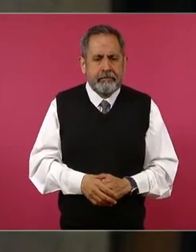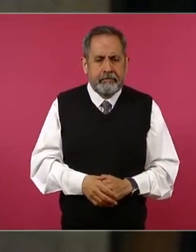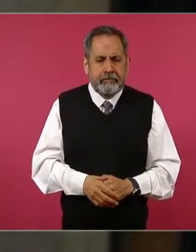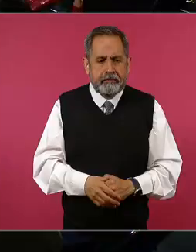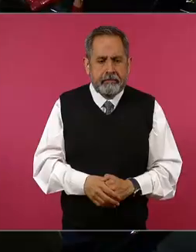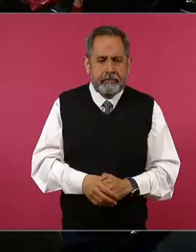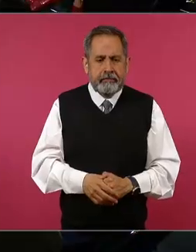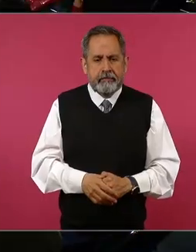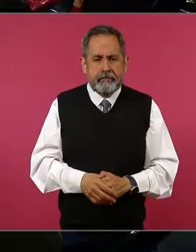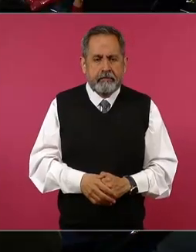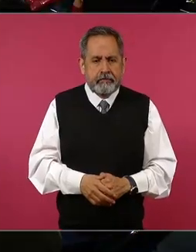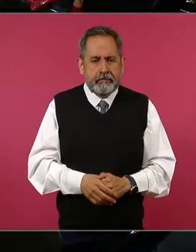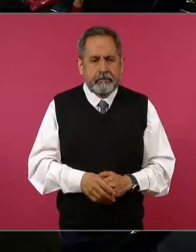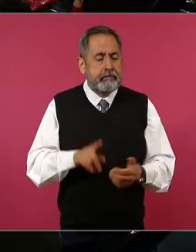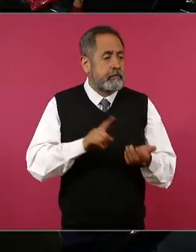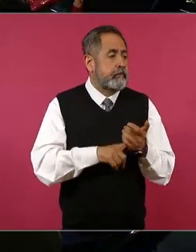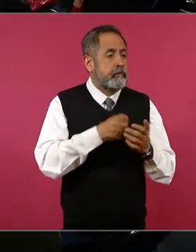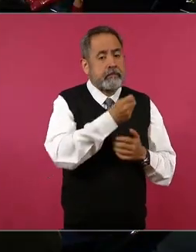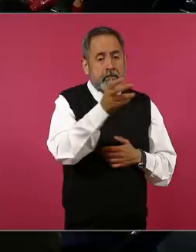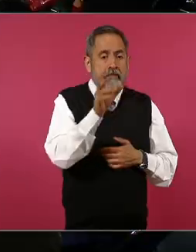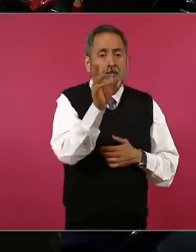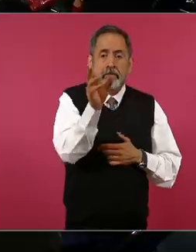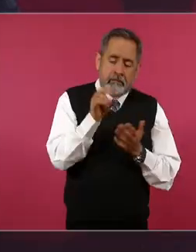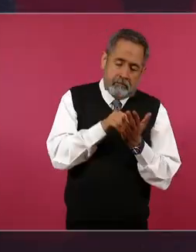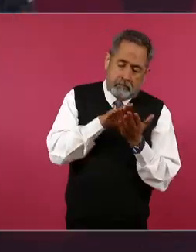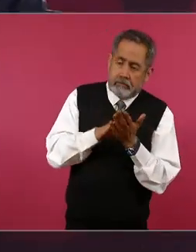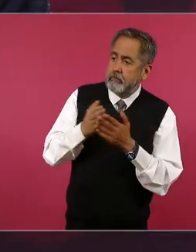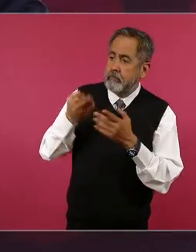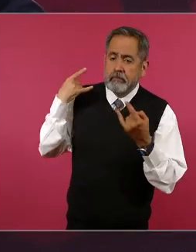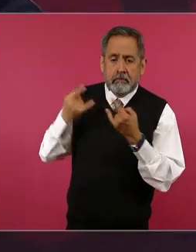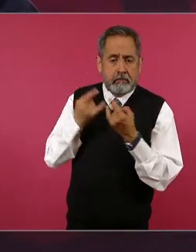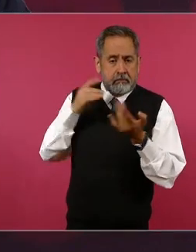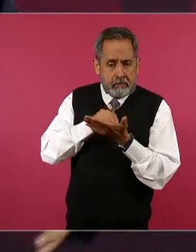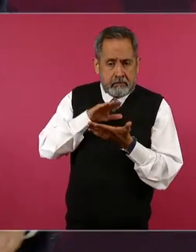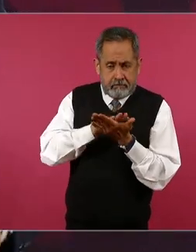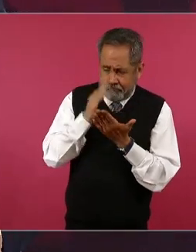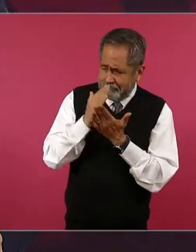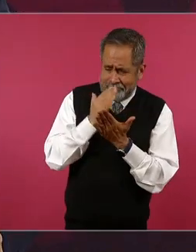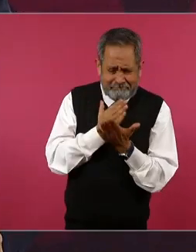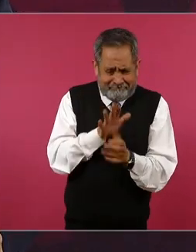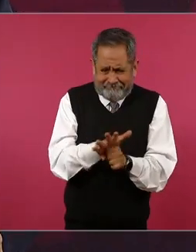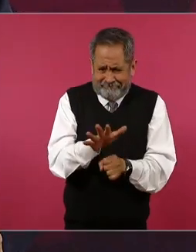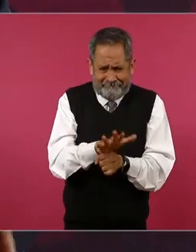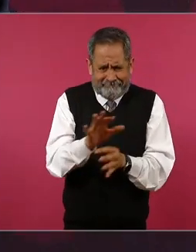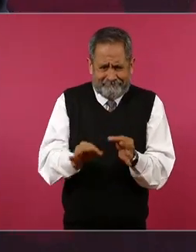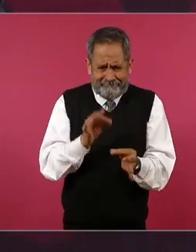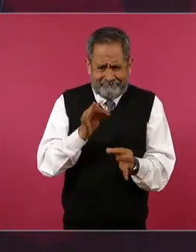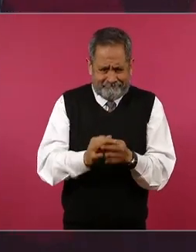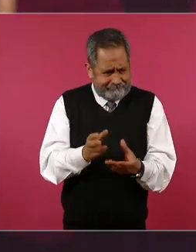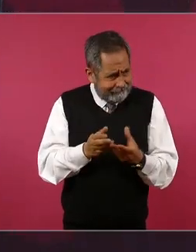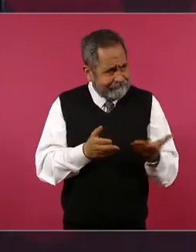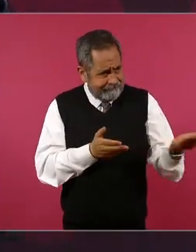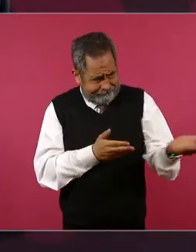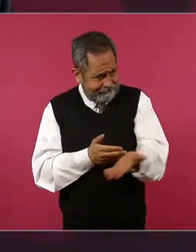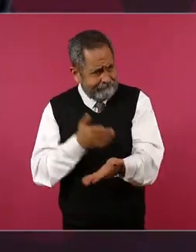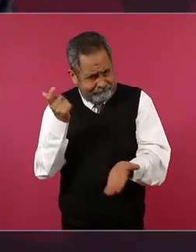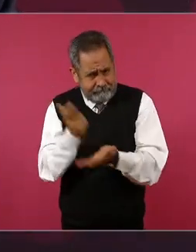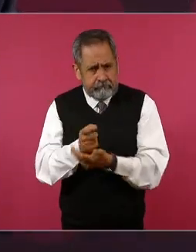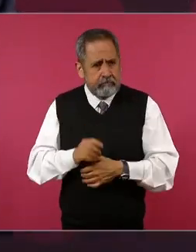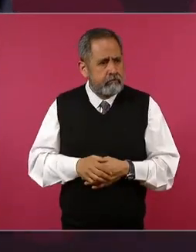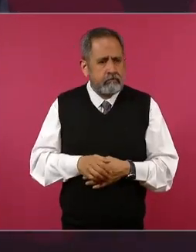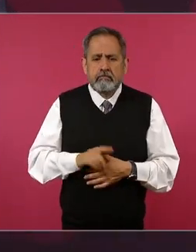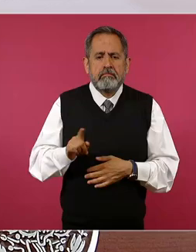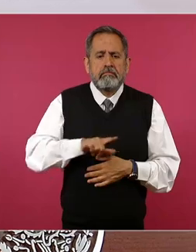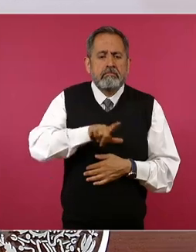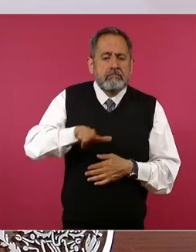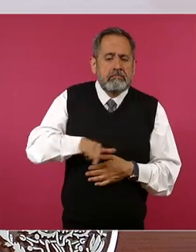existen tesis, hay jurisprudencia, está todo. ¿Y por qué tardan